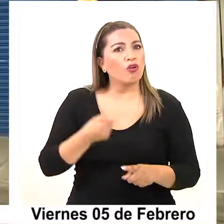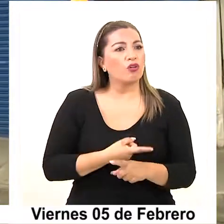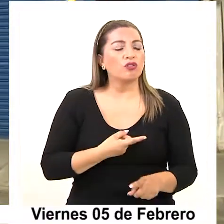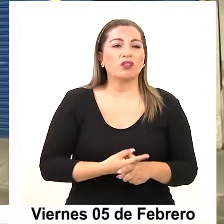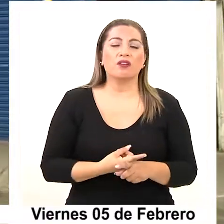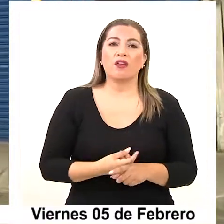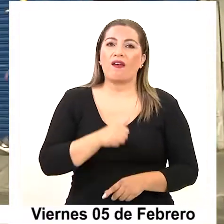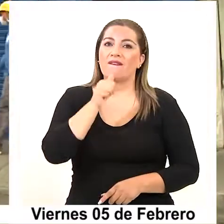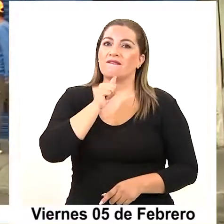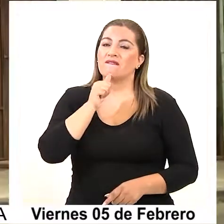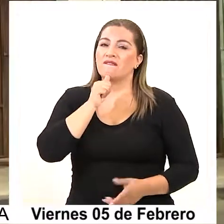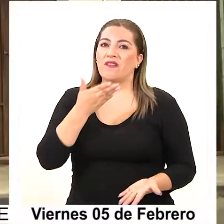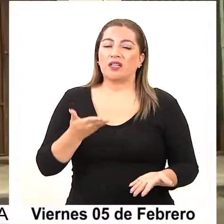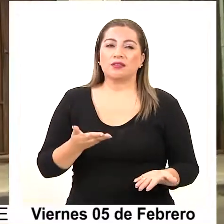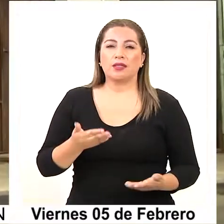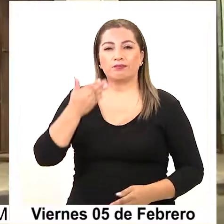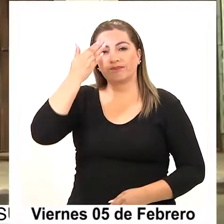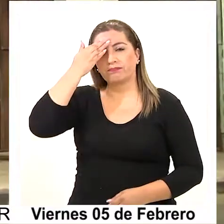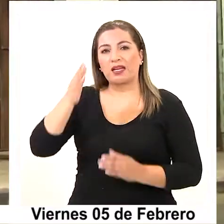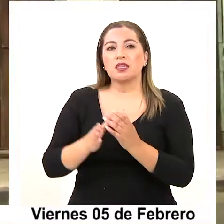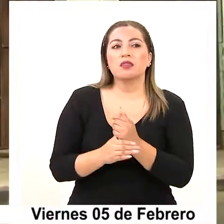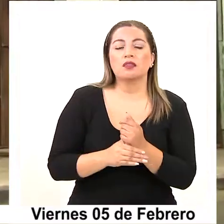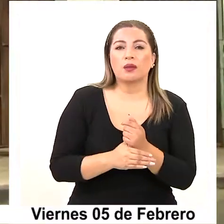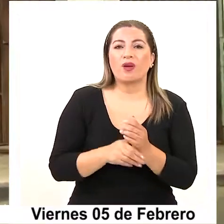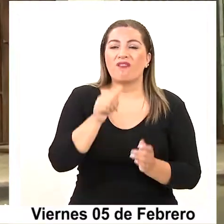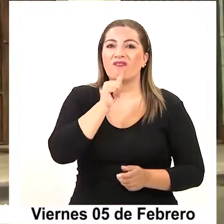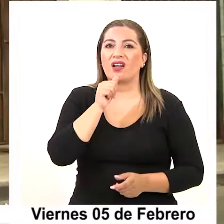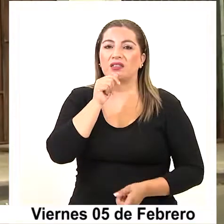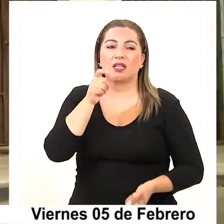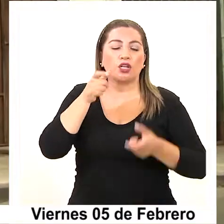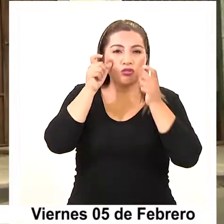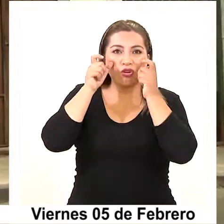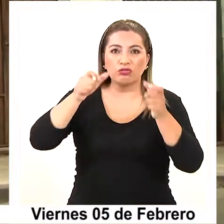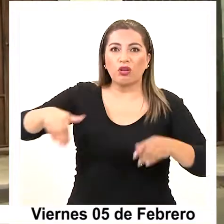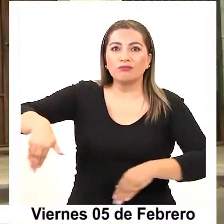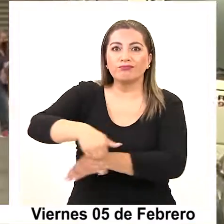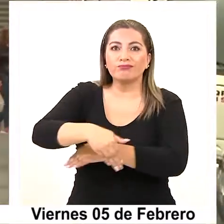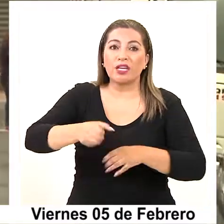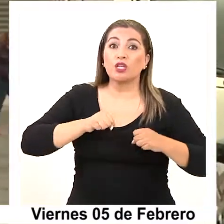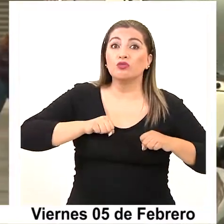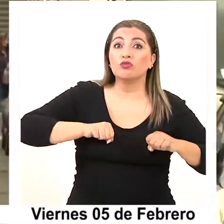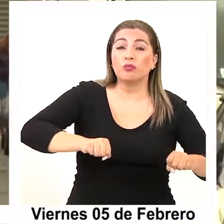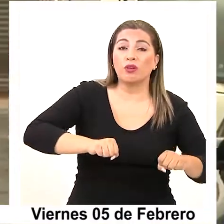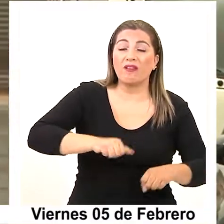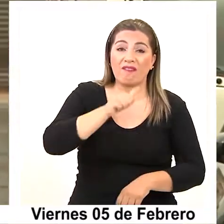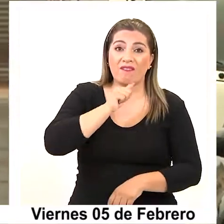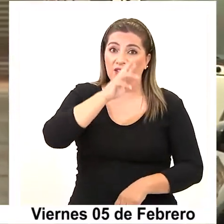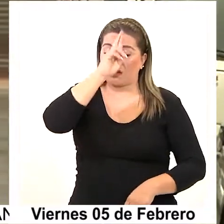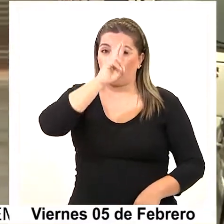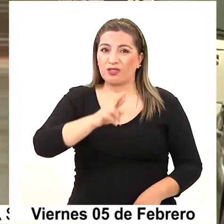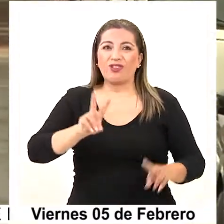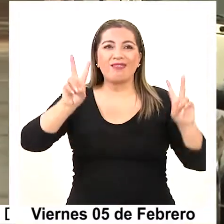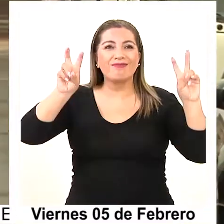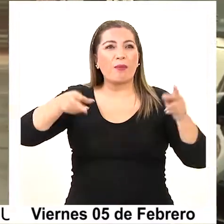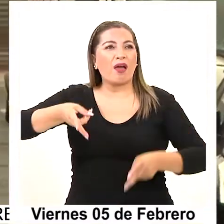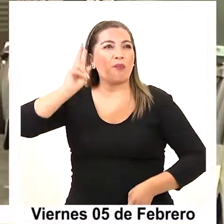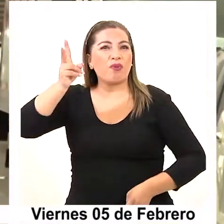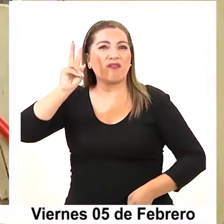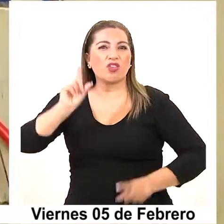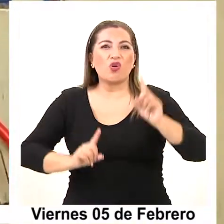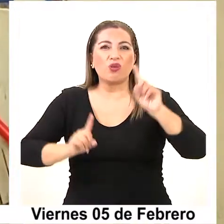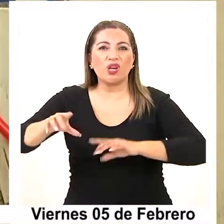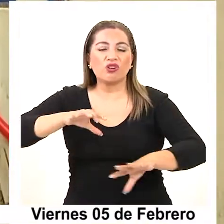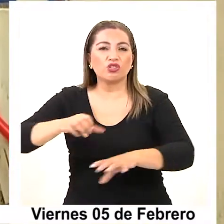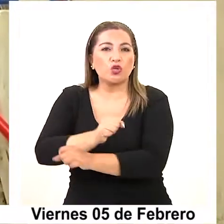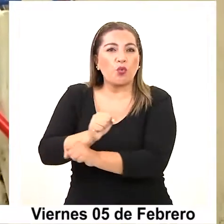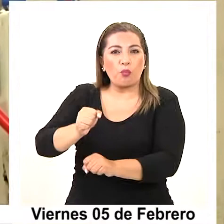deslealtad comercial, ya que no hay control al comercio ambulante y los supermercados no respetaron la prohibición de vender productos